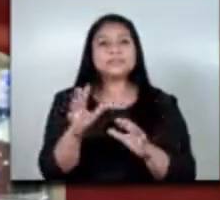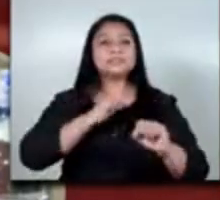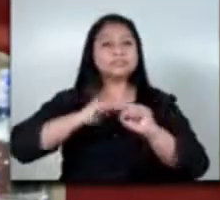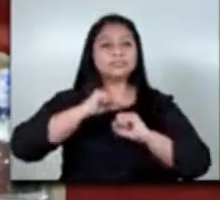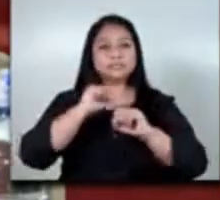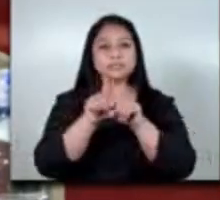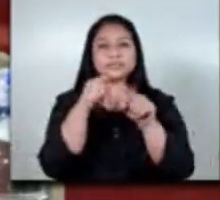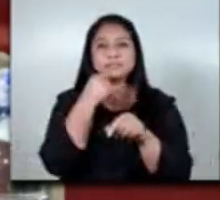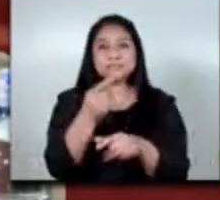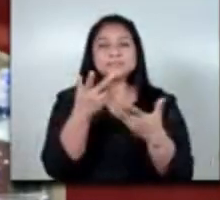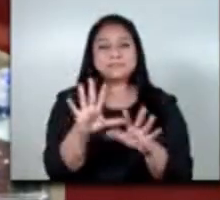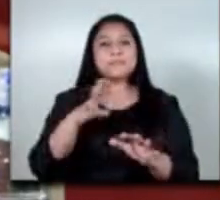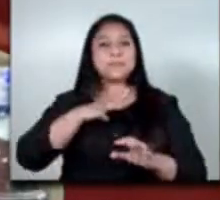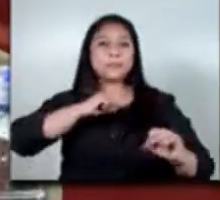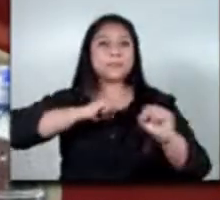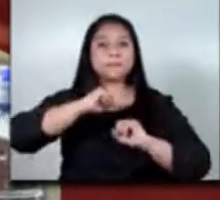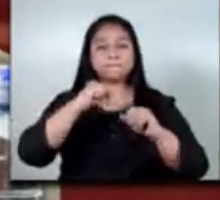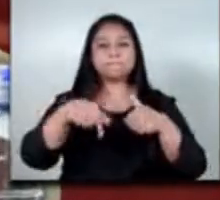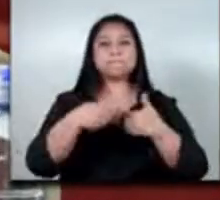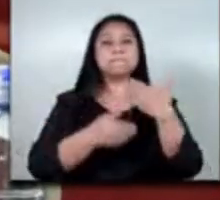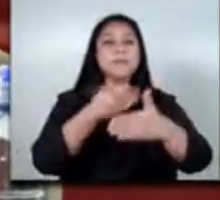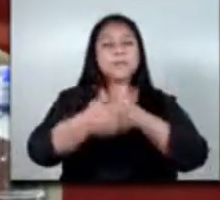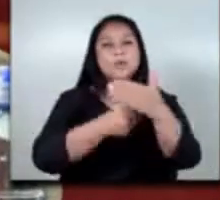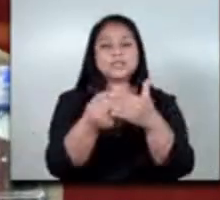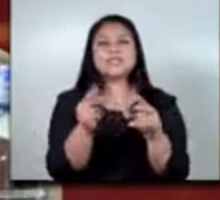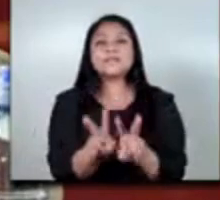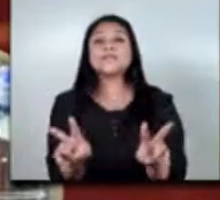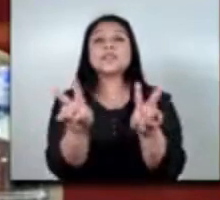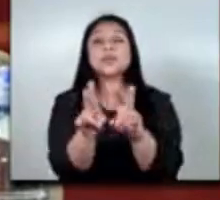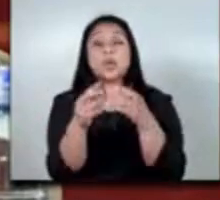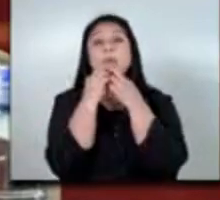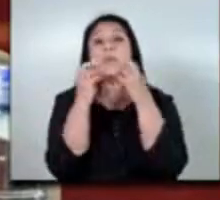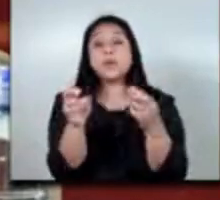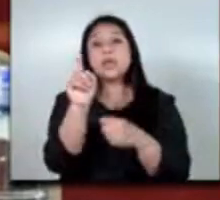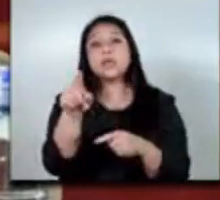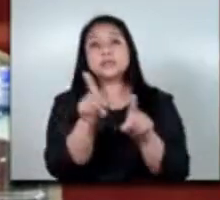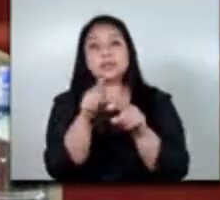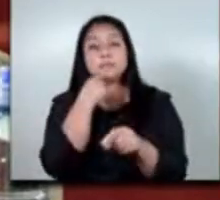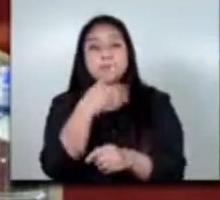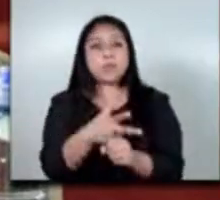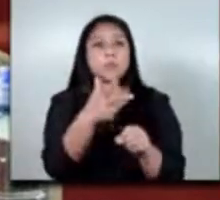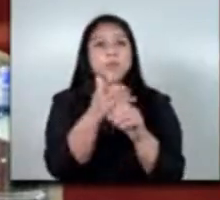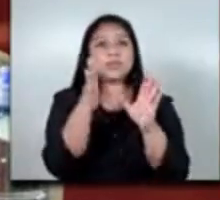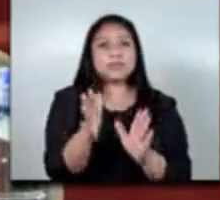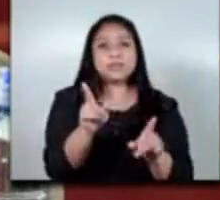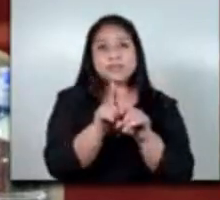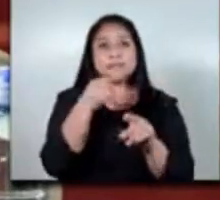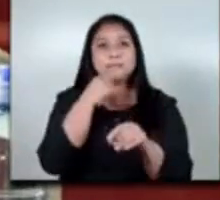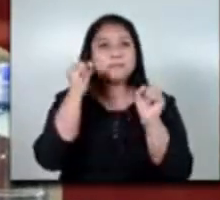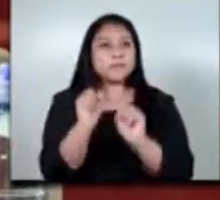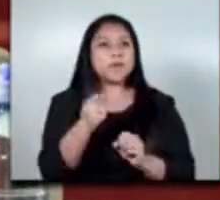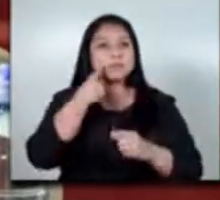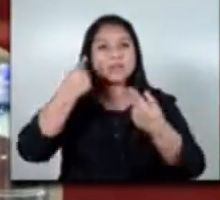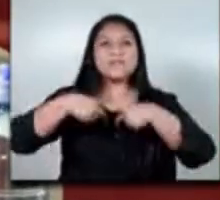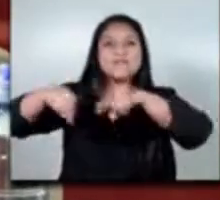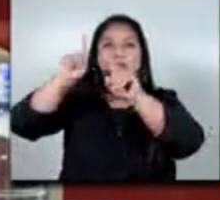haciendo la parte de este proceso de valor público que es que lograr guatemaltecos puedan irse afuera